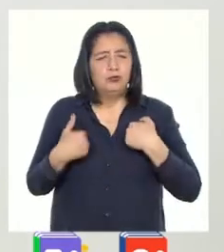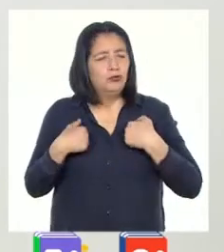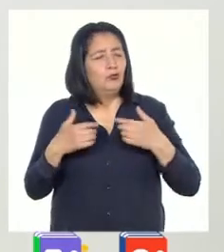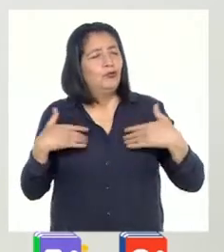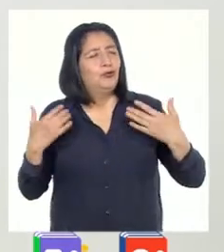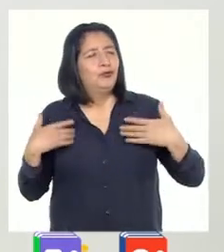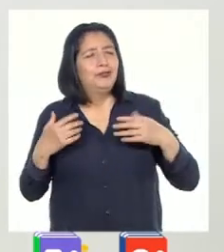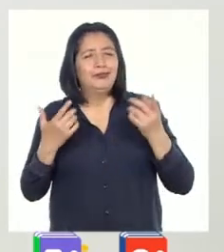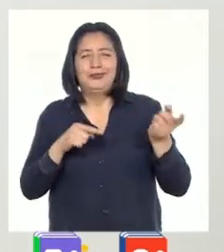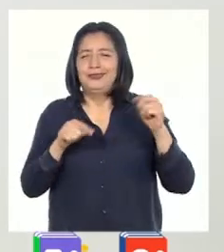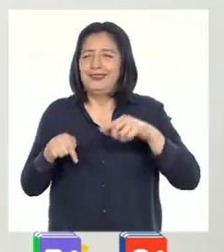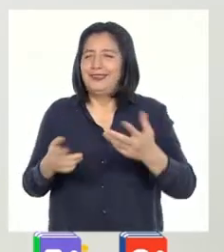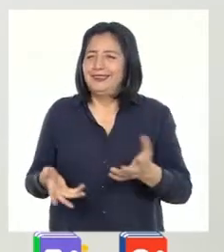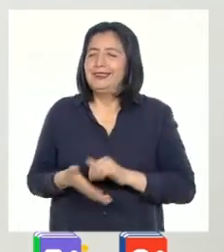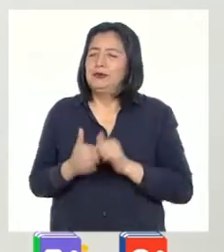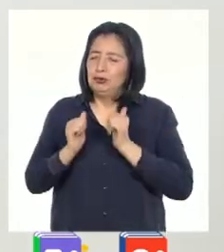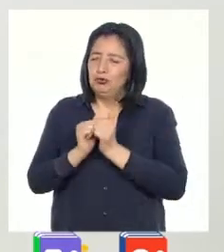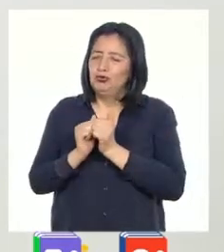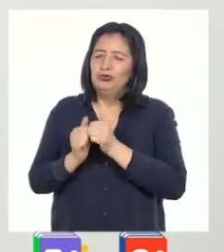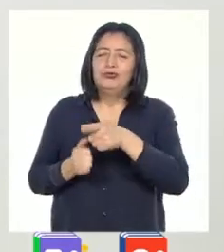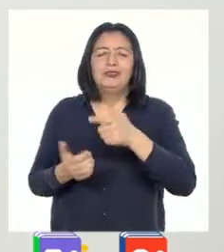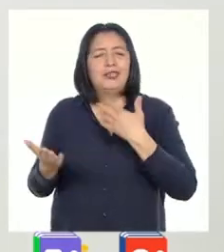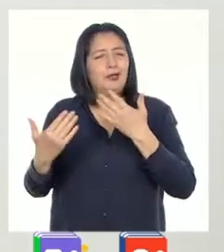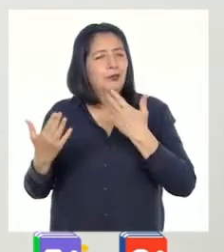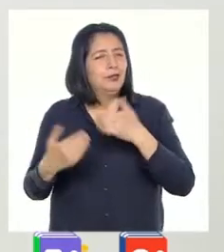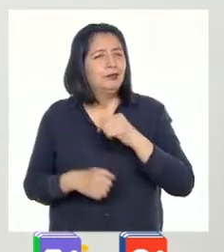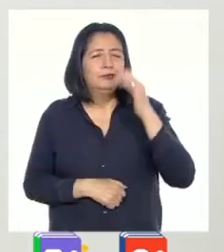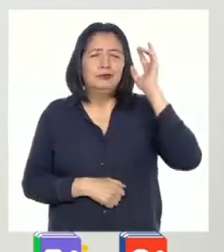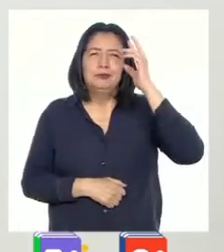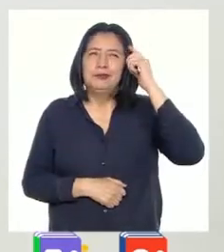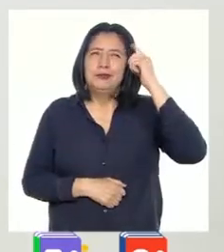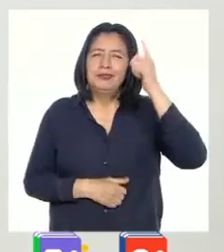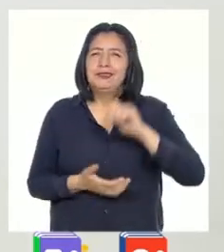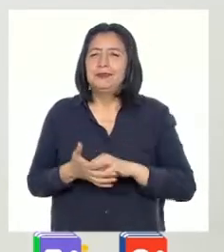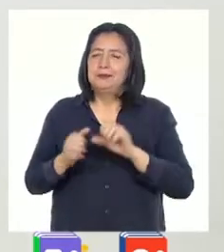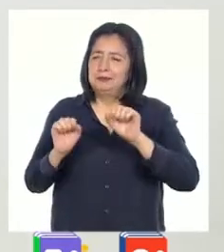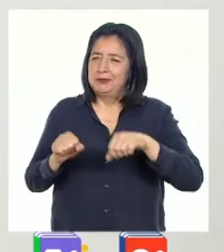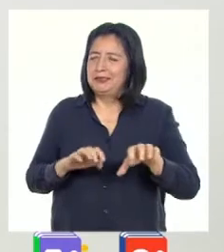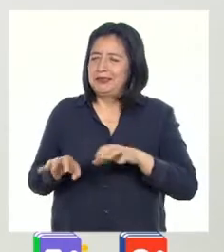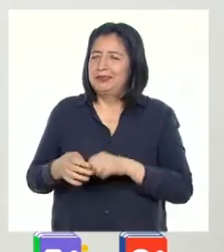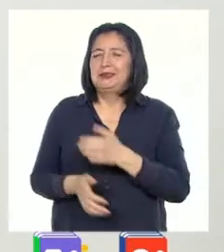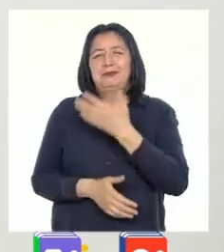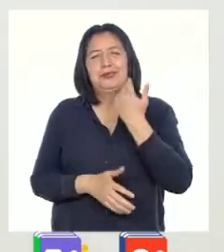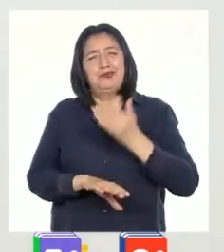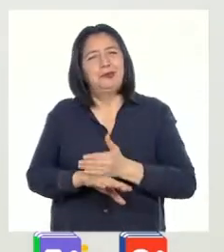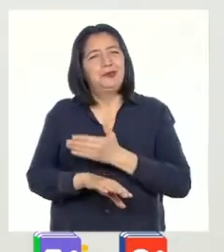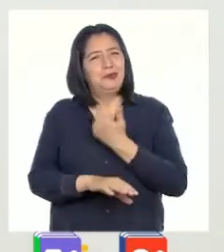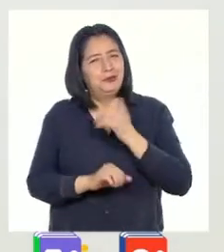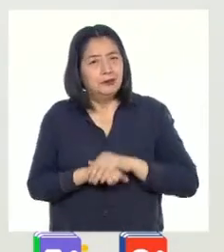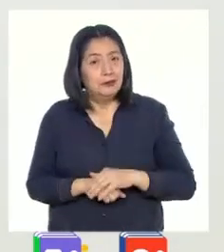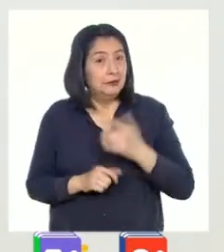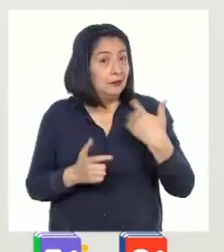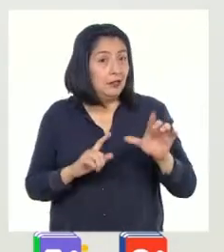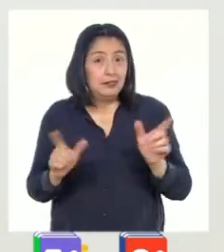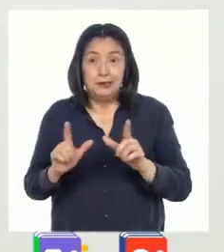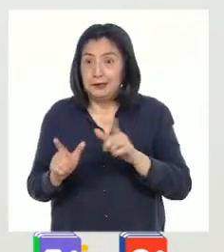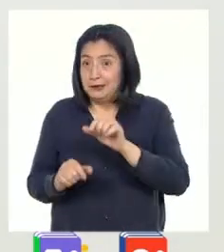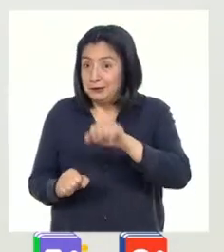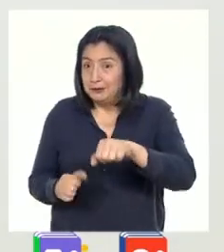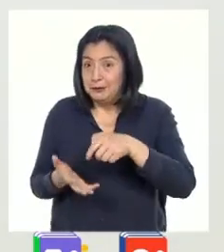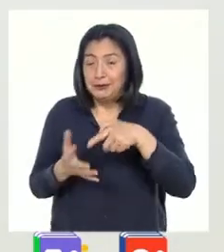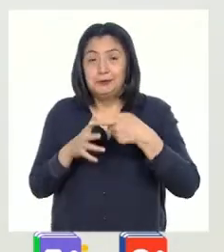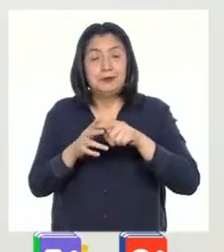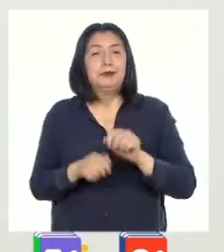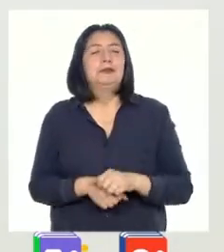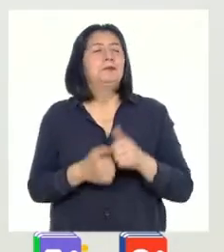contento de acompañarlos para seguir dialogando y reflexionando para ser cada vez mejores. ¿Están listas y listos para